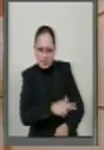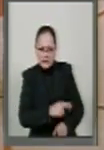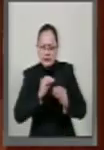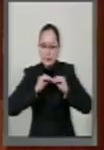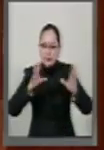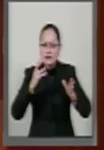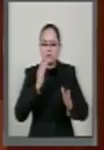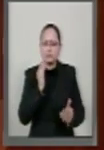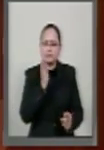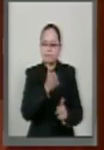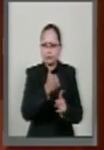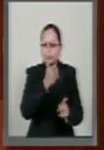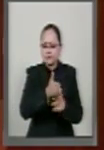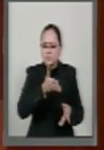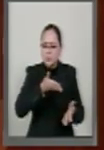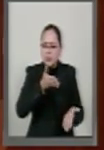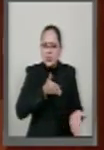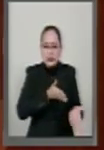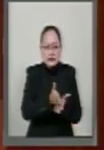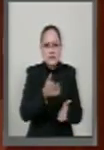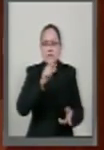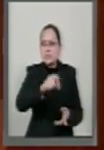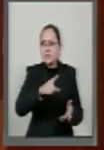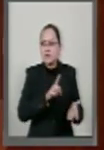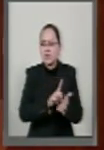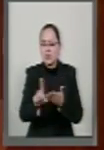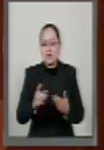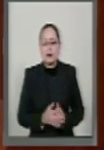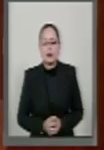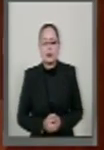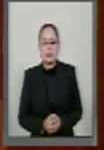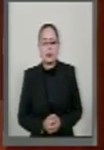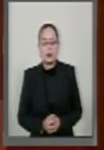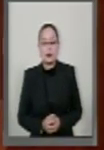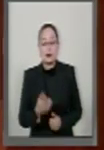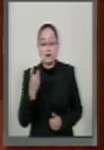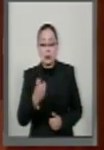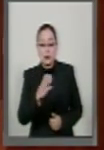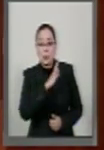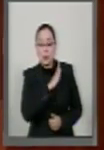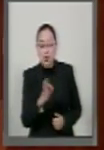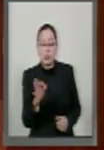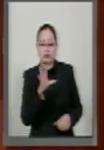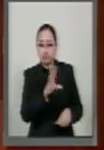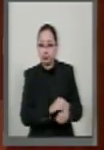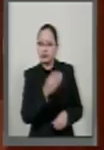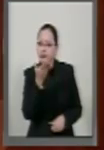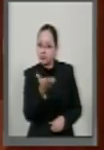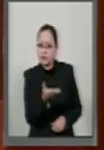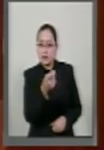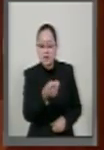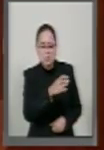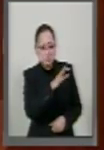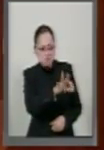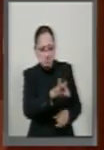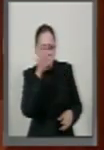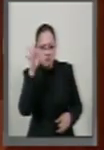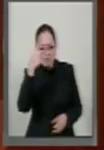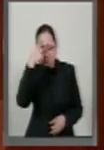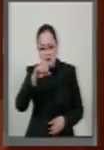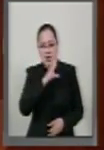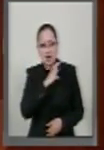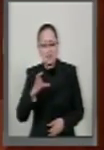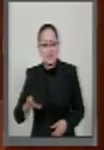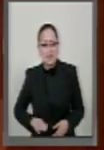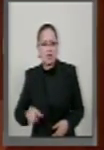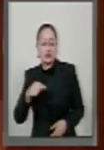en el ejercicio del derecho, y que bien permite que sean tomados en cuenta para ser